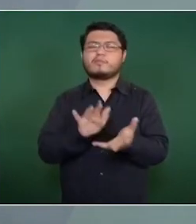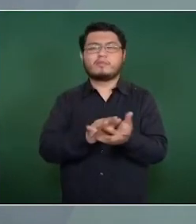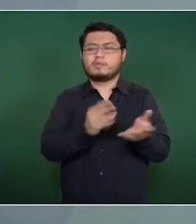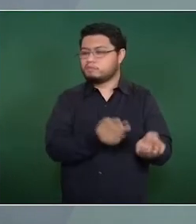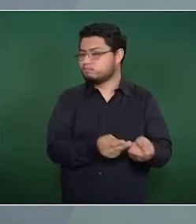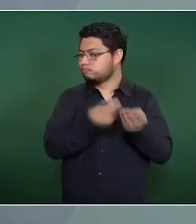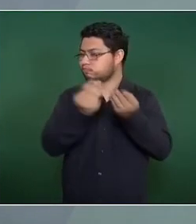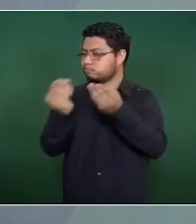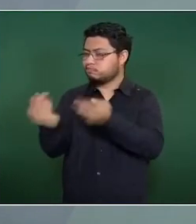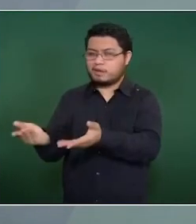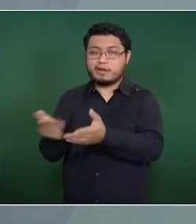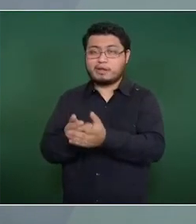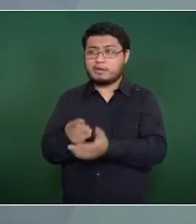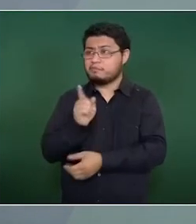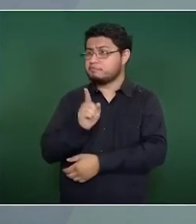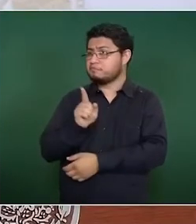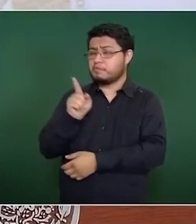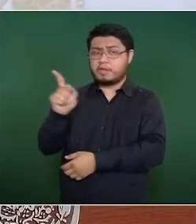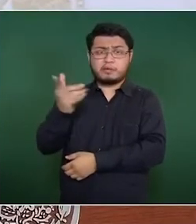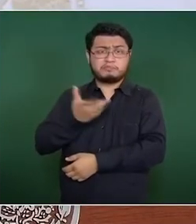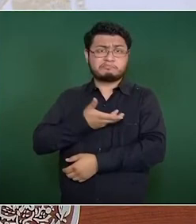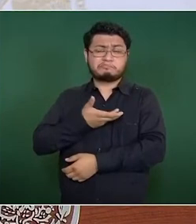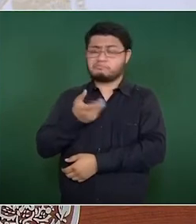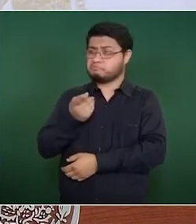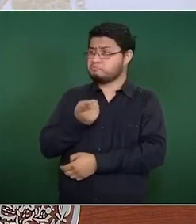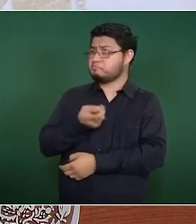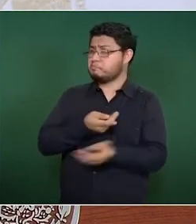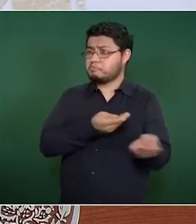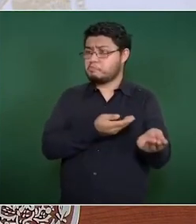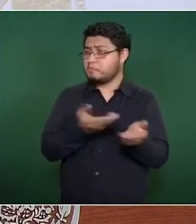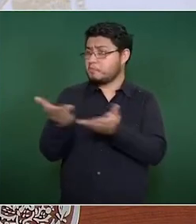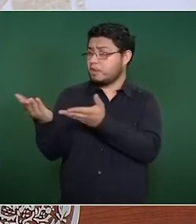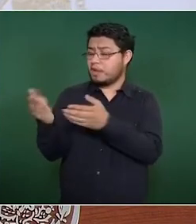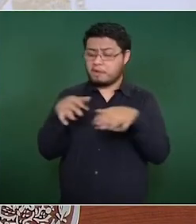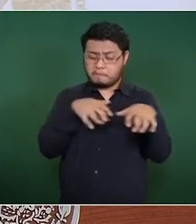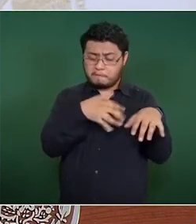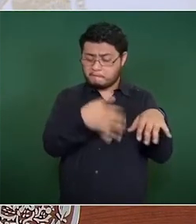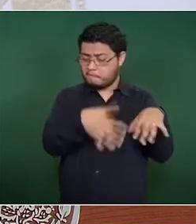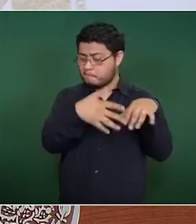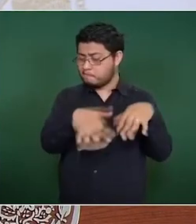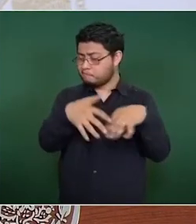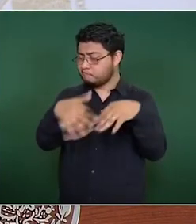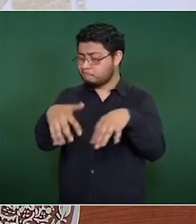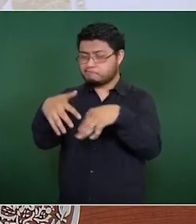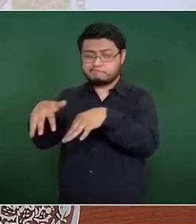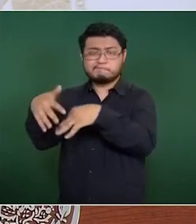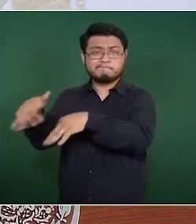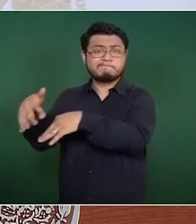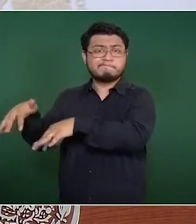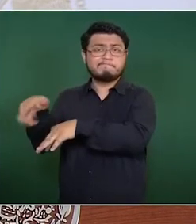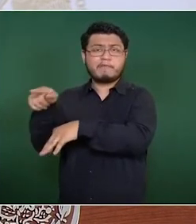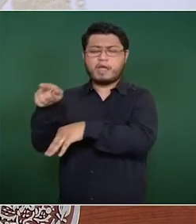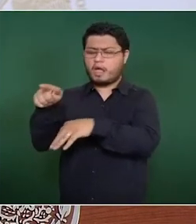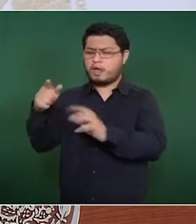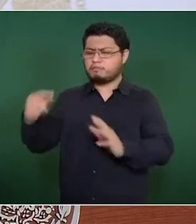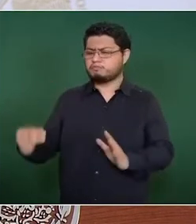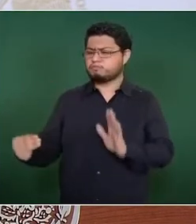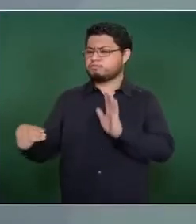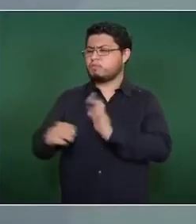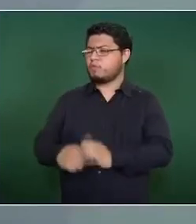y han decidido marchar hacia el Monumento a la Revolución,